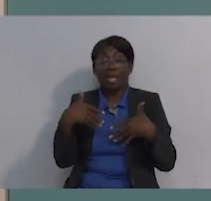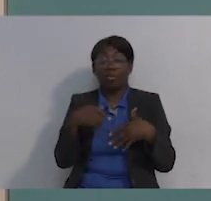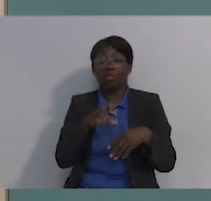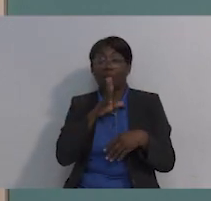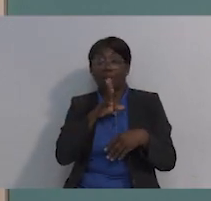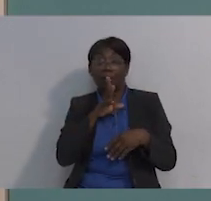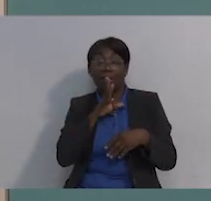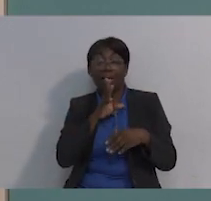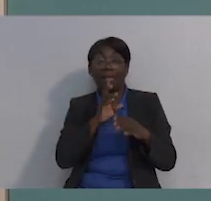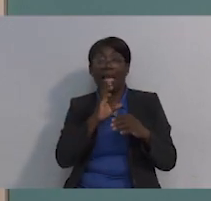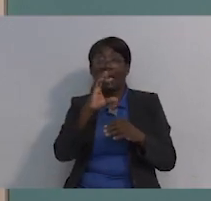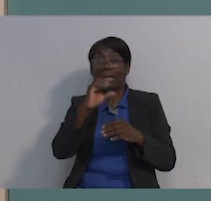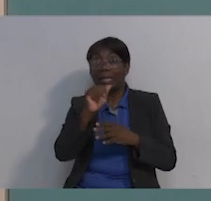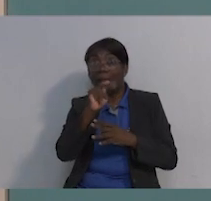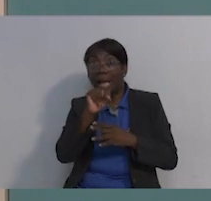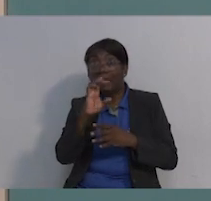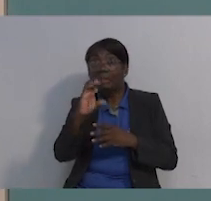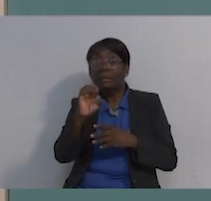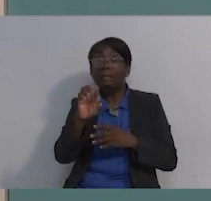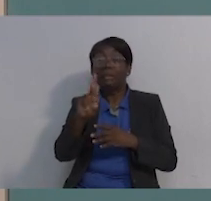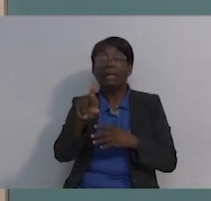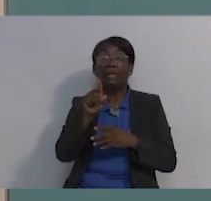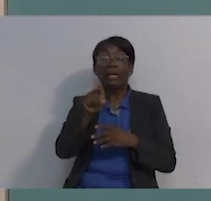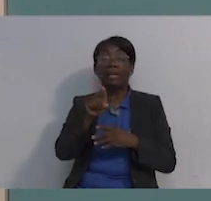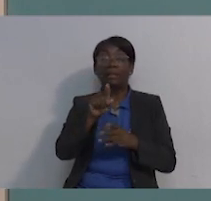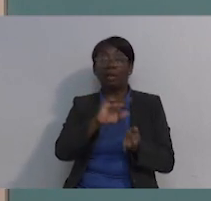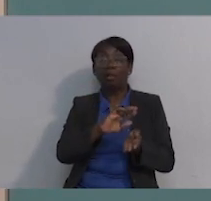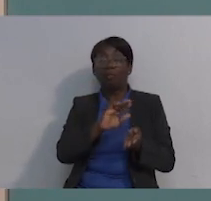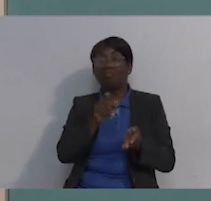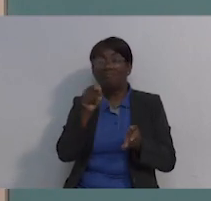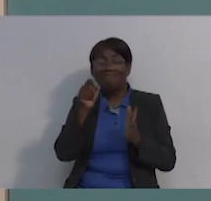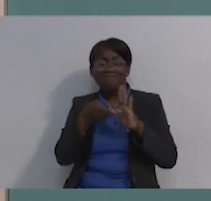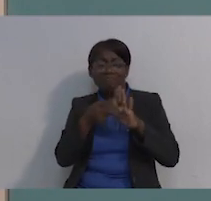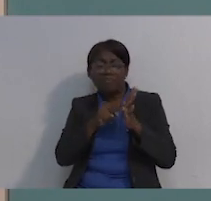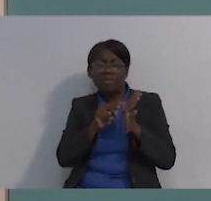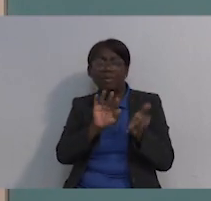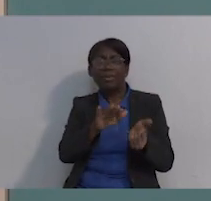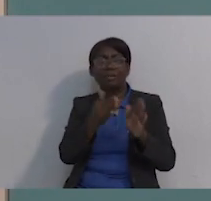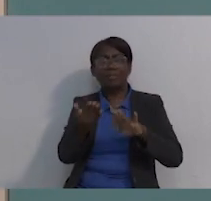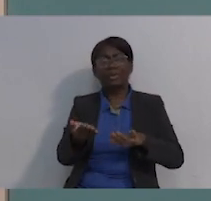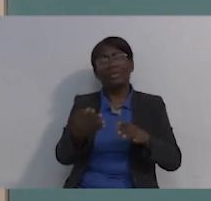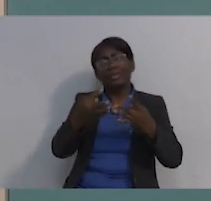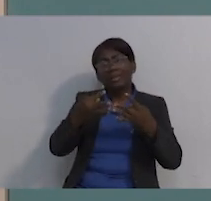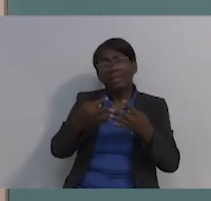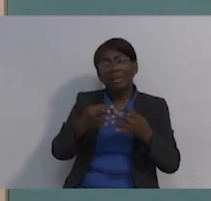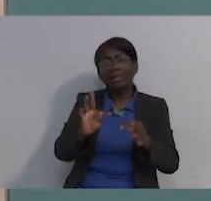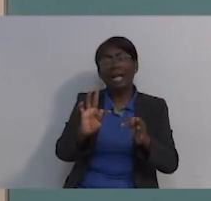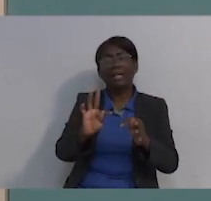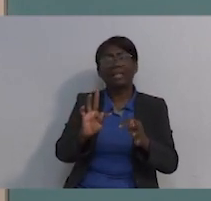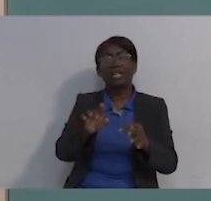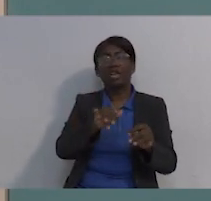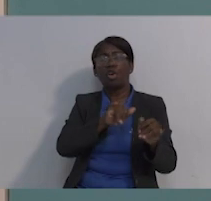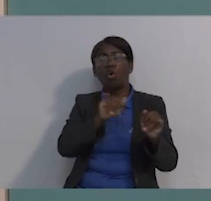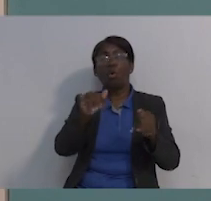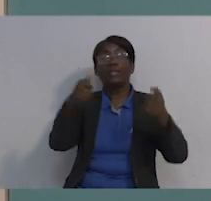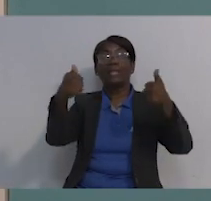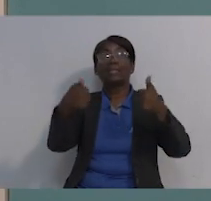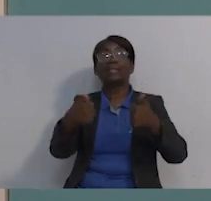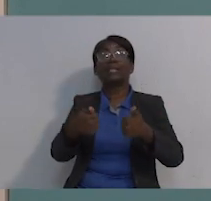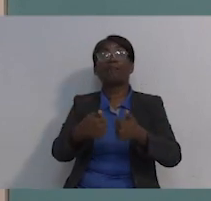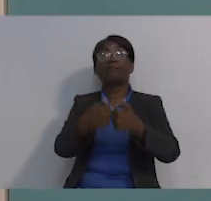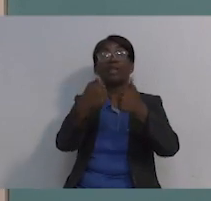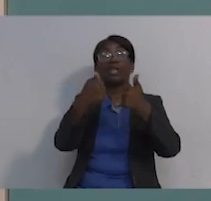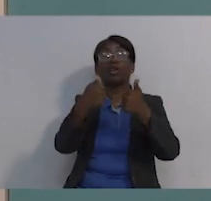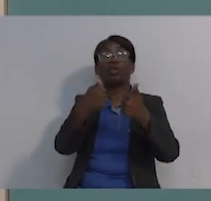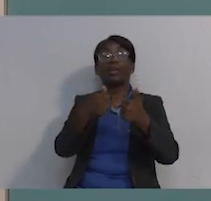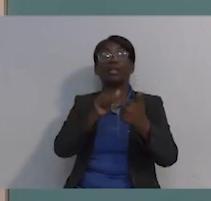palabra cáncer, sinónimo de muerte. Nosotros estamos hablando de tratar el cáncer como un desafío